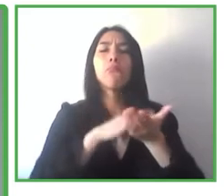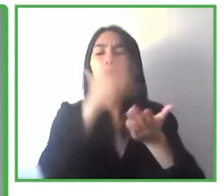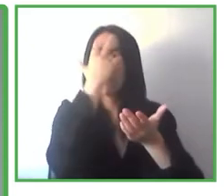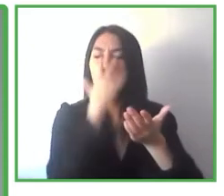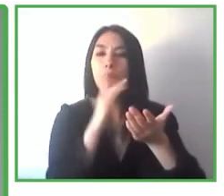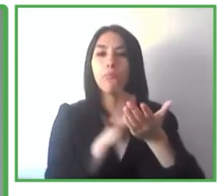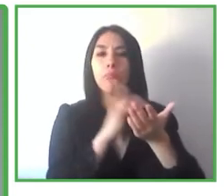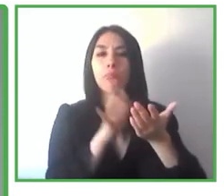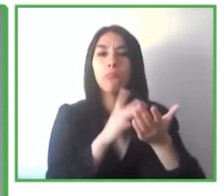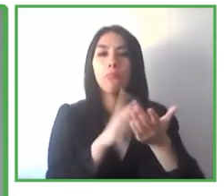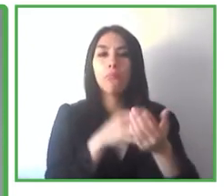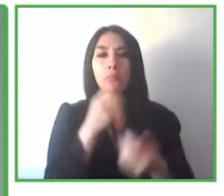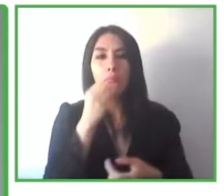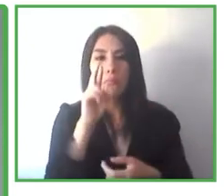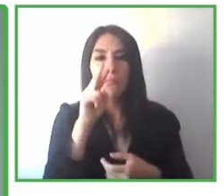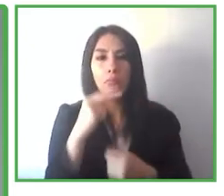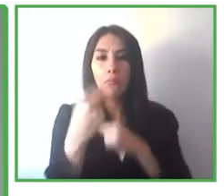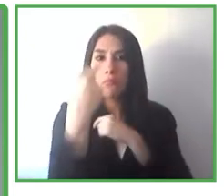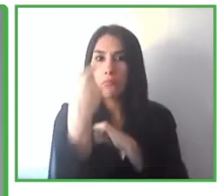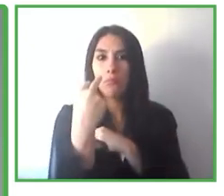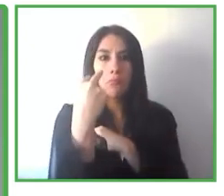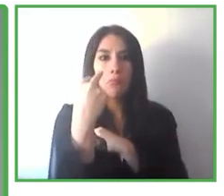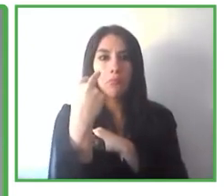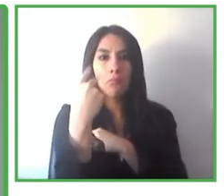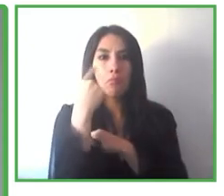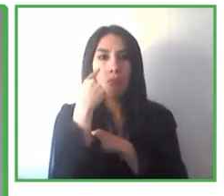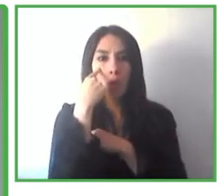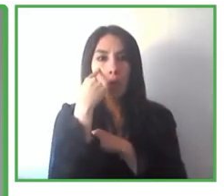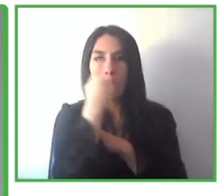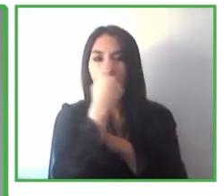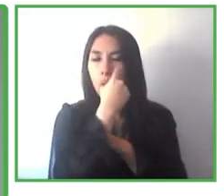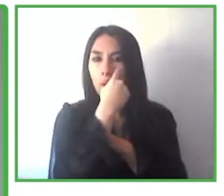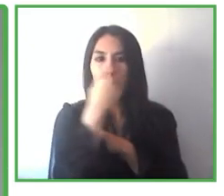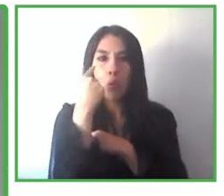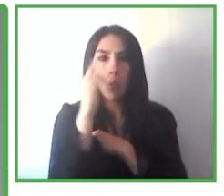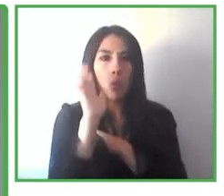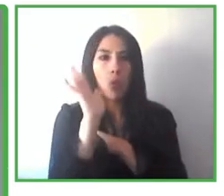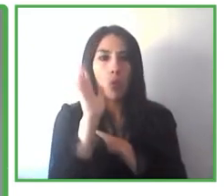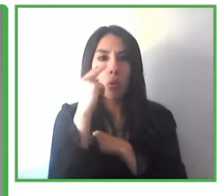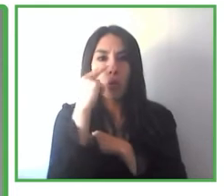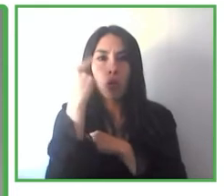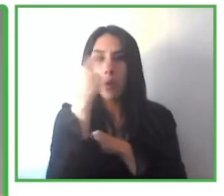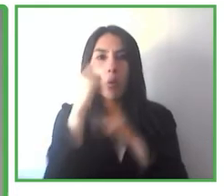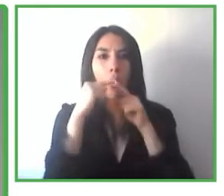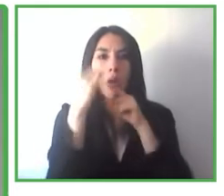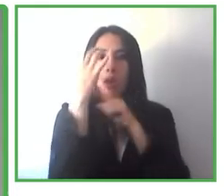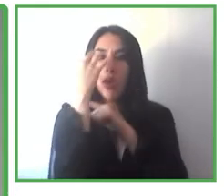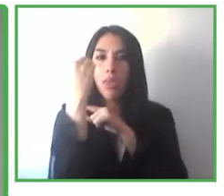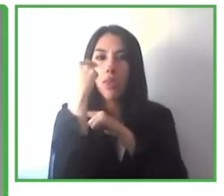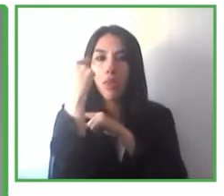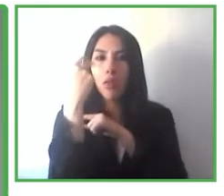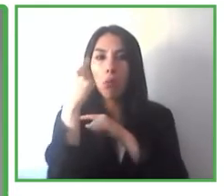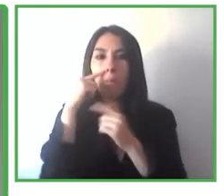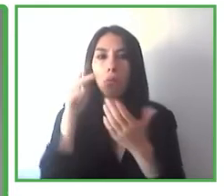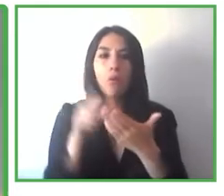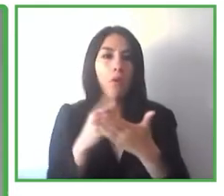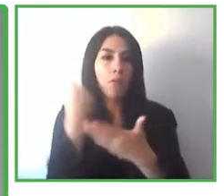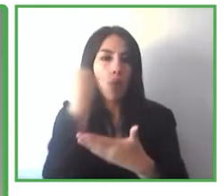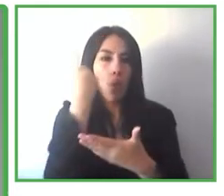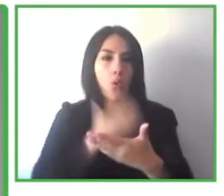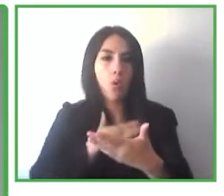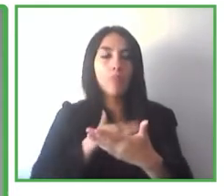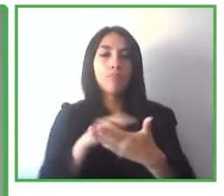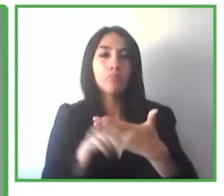¿no? Bueno, pues todas estas tecnologías para que las personas puedan, todas las personas incluyendo personas que tienen limitaciones funcionales como pueden ser personas con